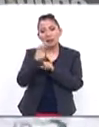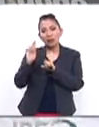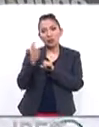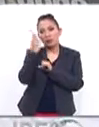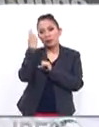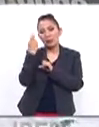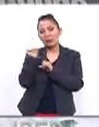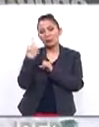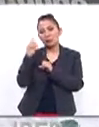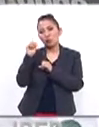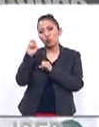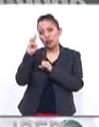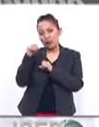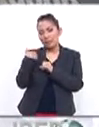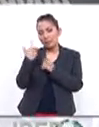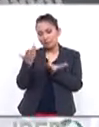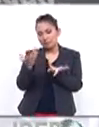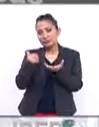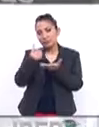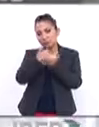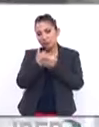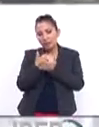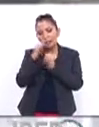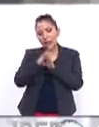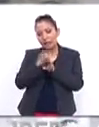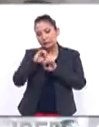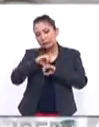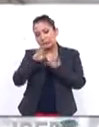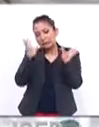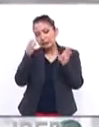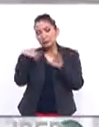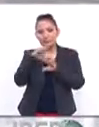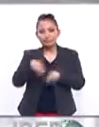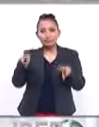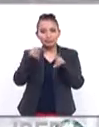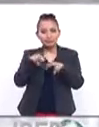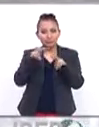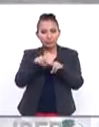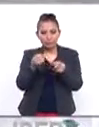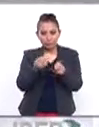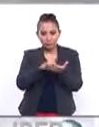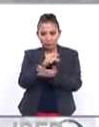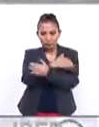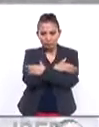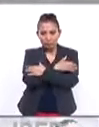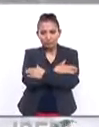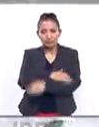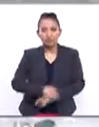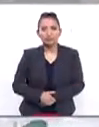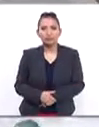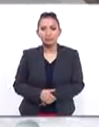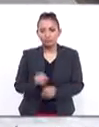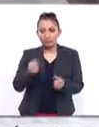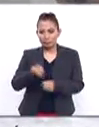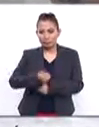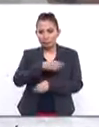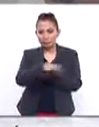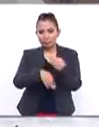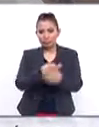Universidad Nacional Autónoma de México, que nos haya ayudado a hacer este pertinente análisis. Muchas gracias, un fuerte abrazo. Saludos a todos. Hasta luego.